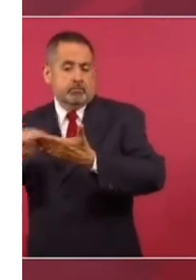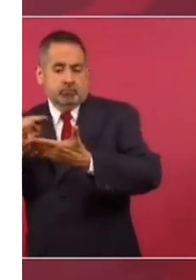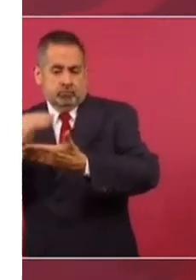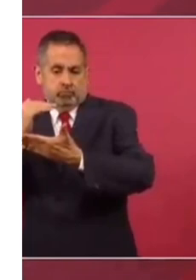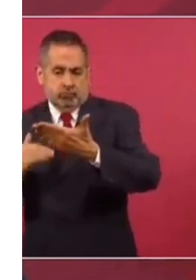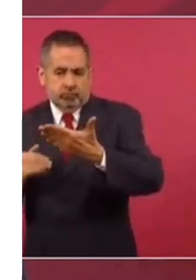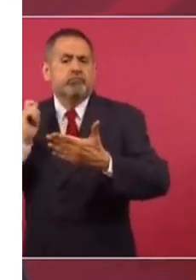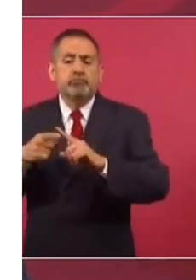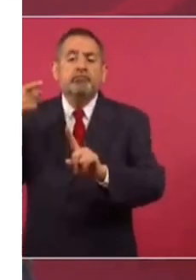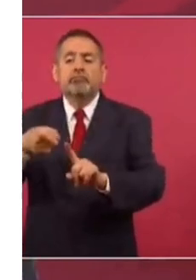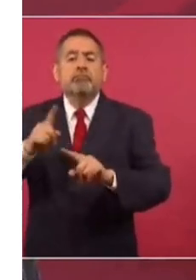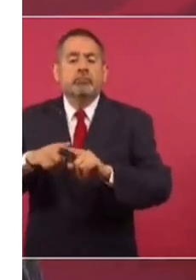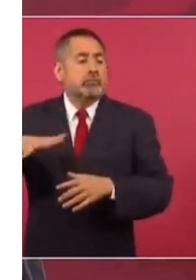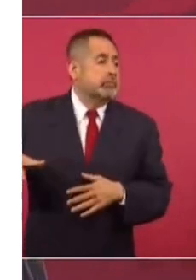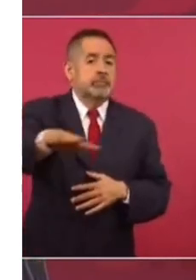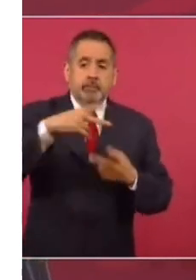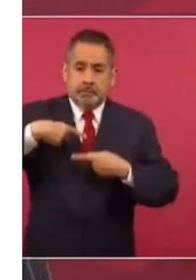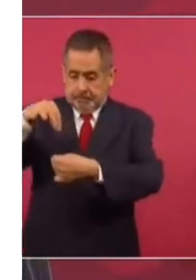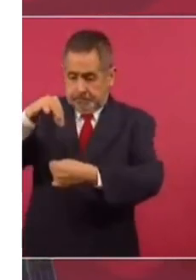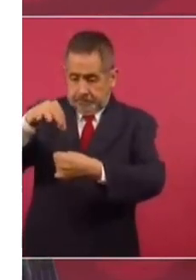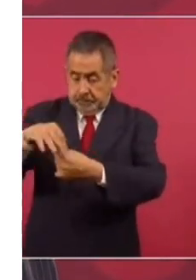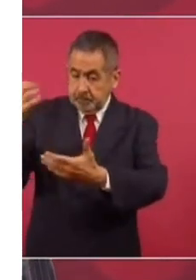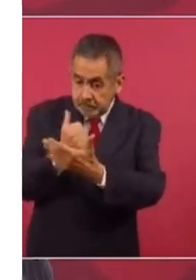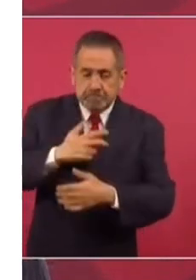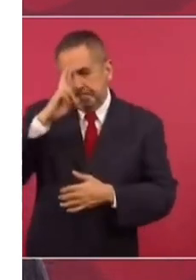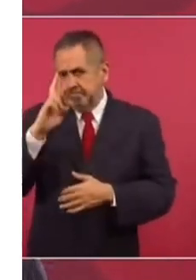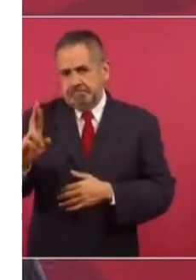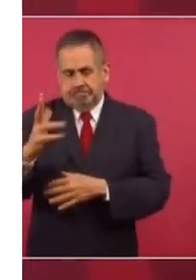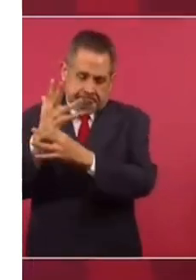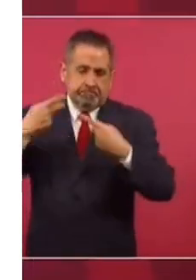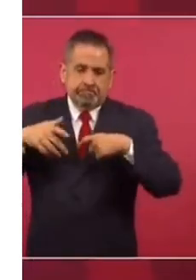es que se debe respetar la voluntad del pueblo que lo eligió.